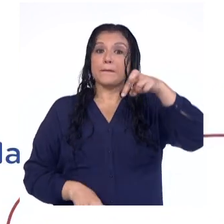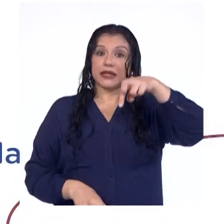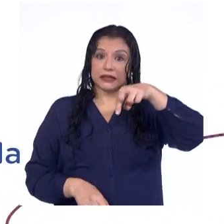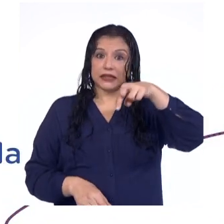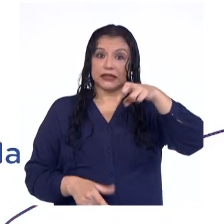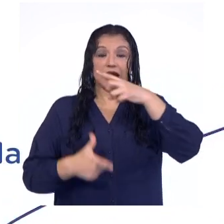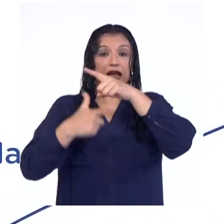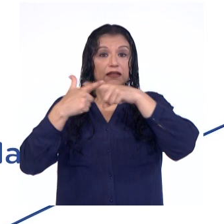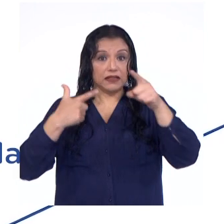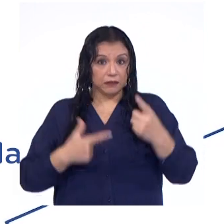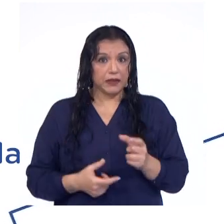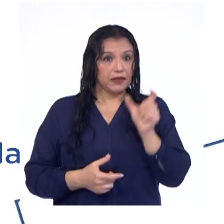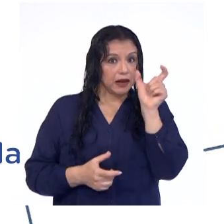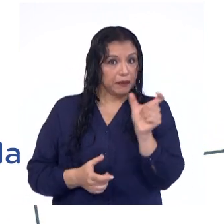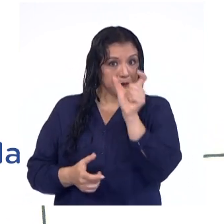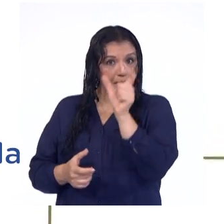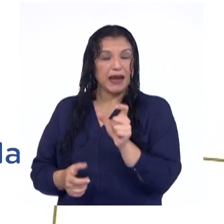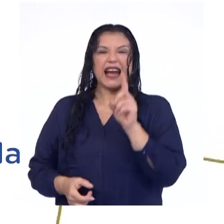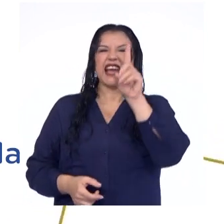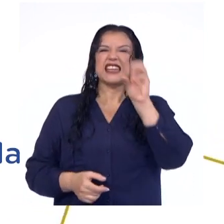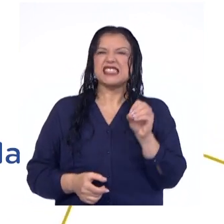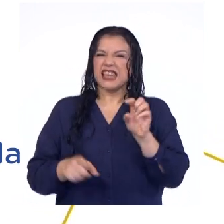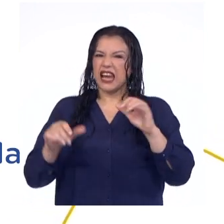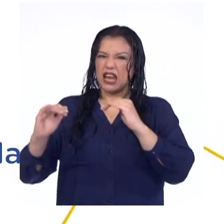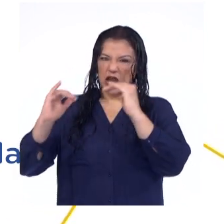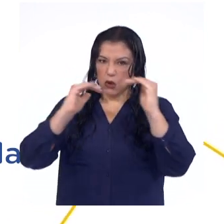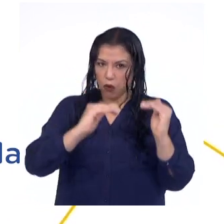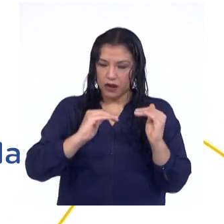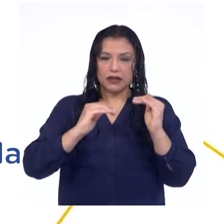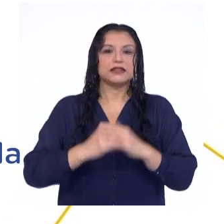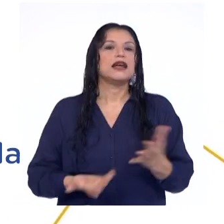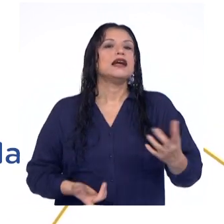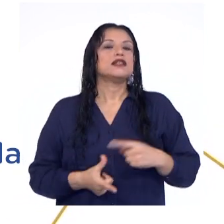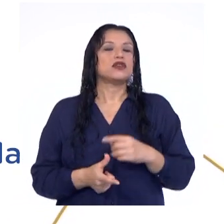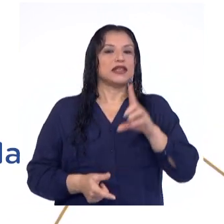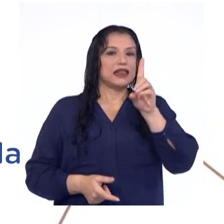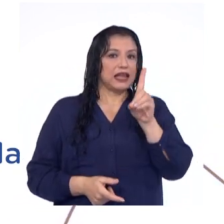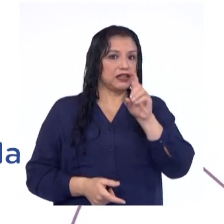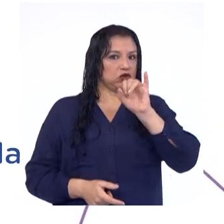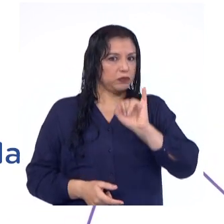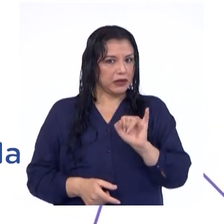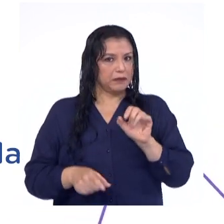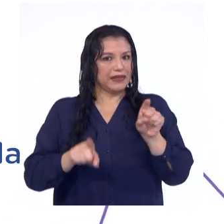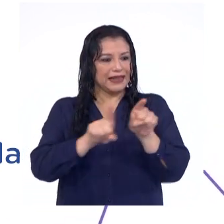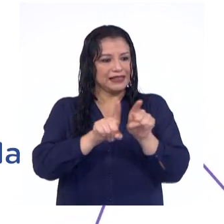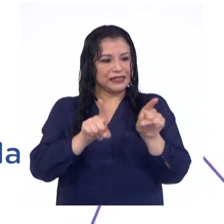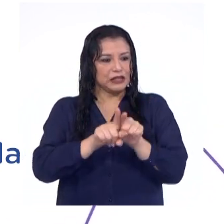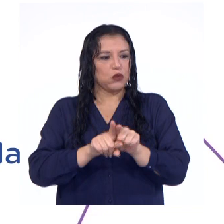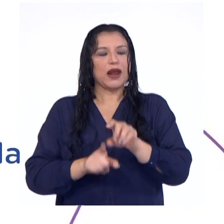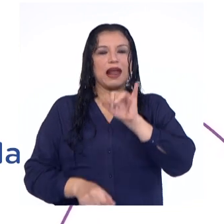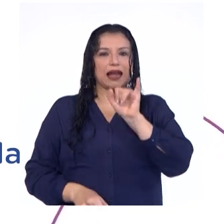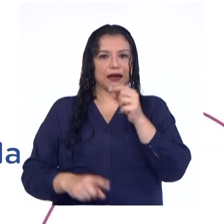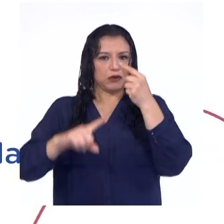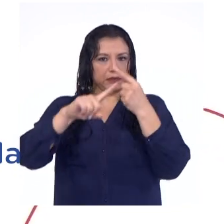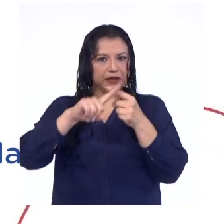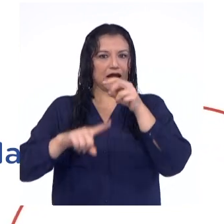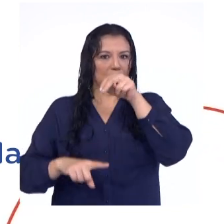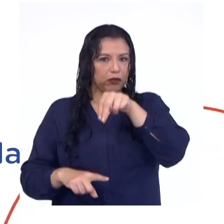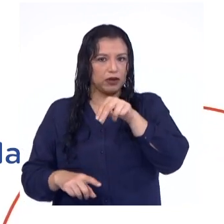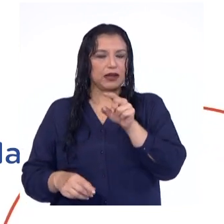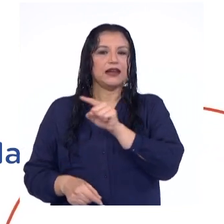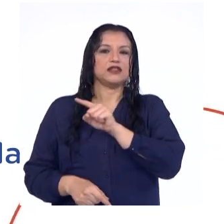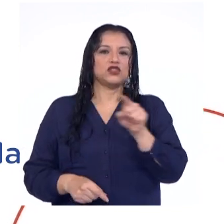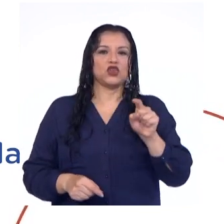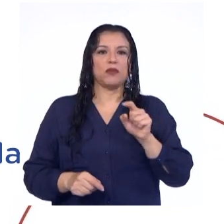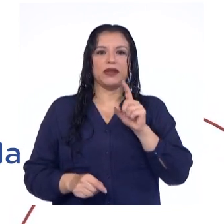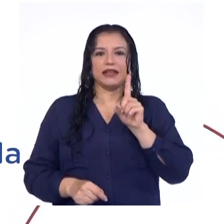dividen la distribución en 100 partes iguales, entonces, d sub i debe ser igual a i multiplicado por n,